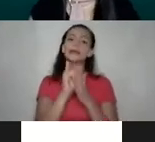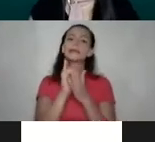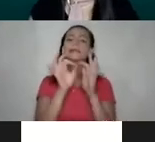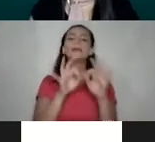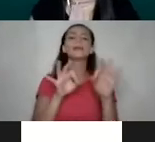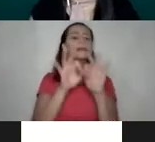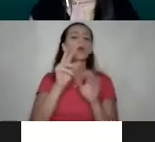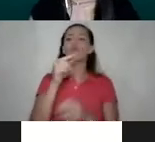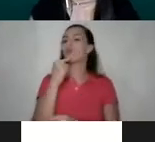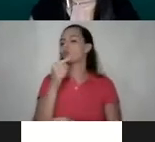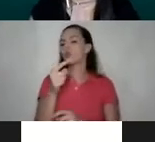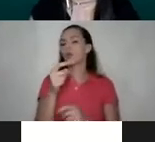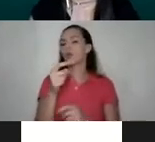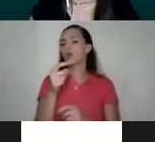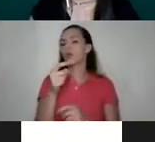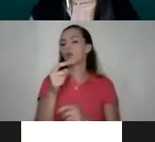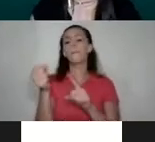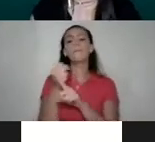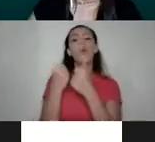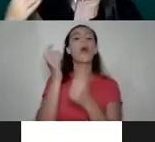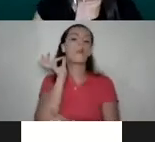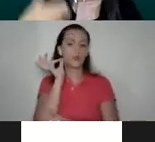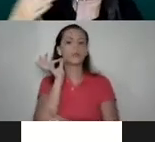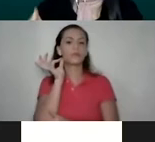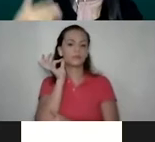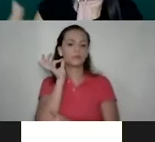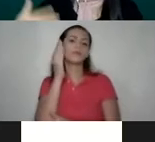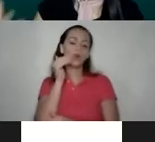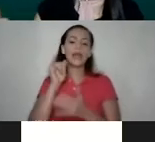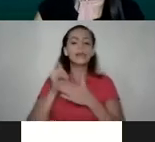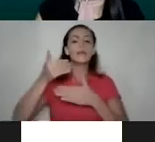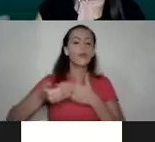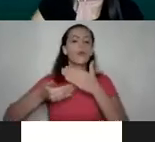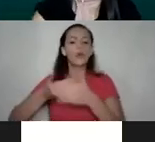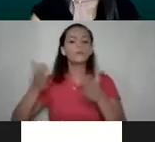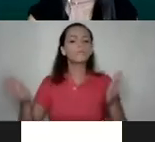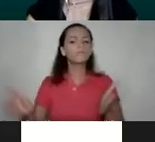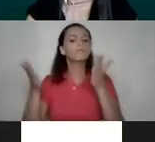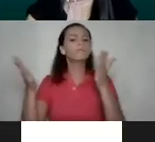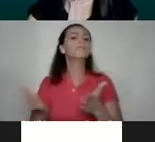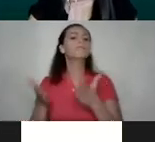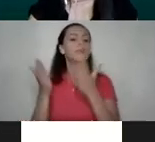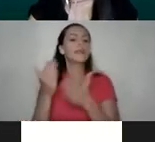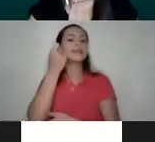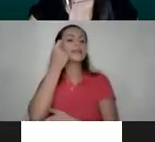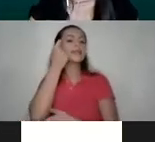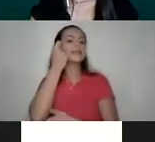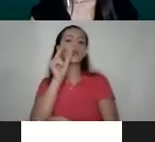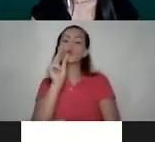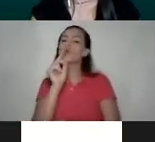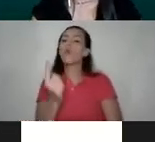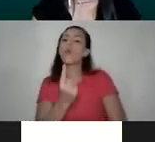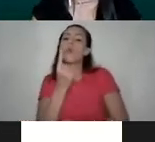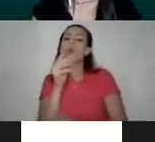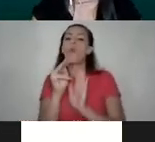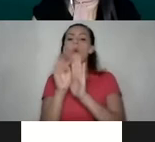digo violencia contra la mujer porque de hecho es un proceso que ha ido en movimiento, entendiendo que no existe un único modelo de